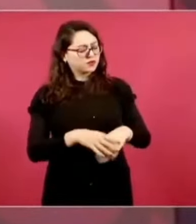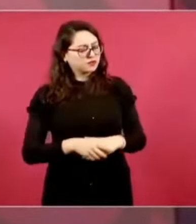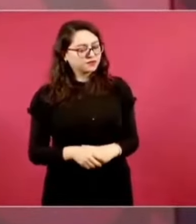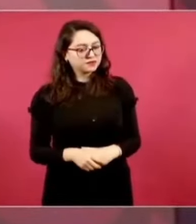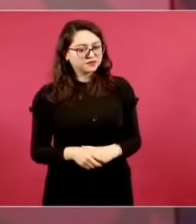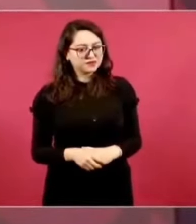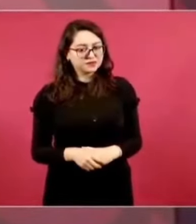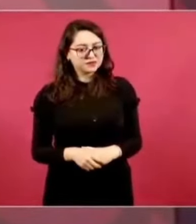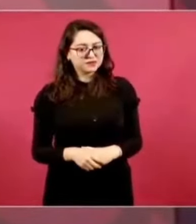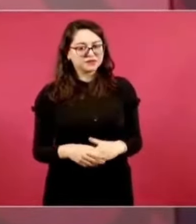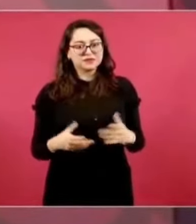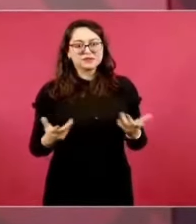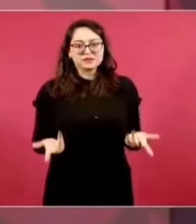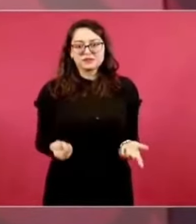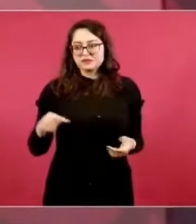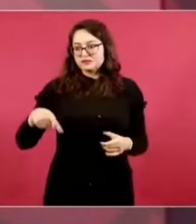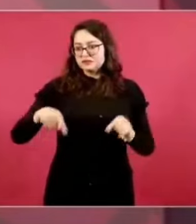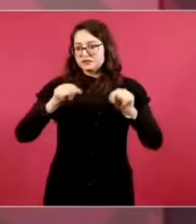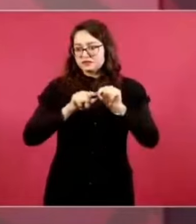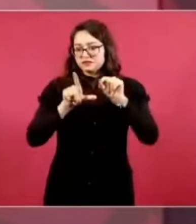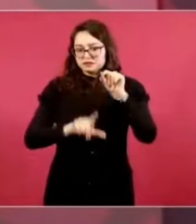¿Cuándo ha habido un golpe de Estado de México?